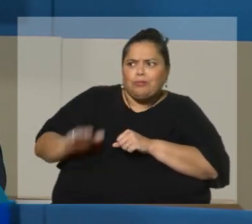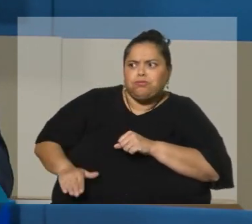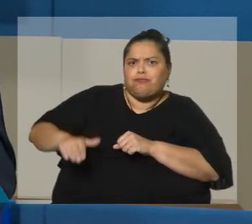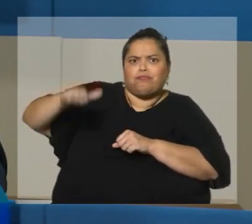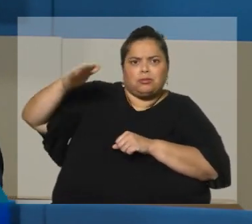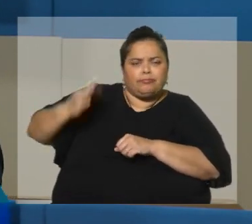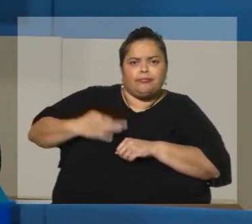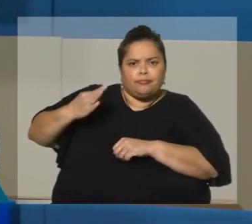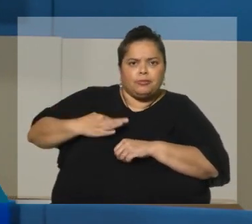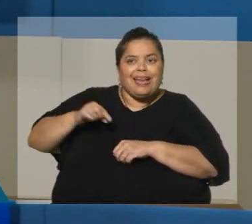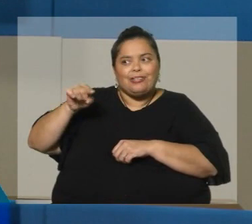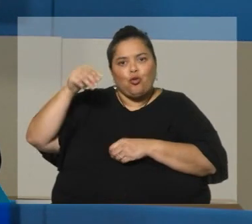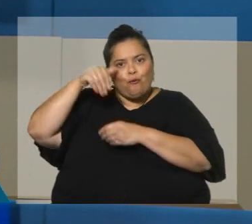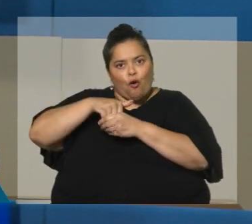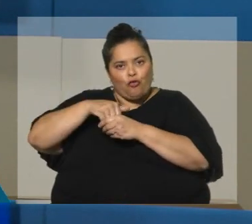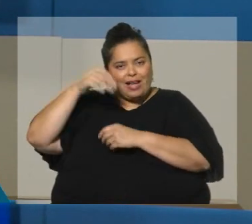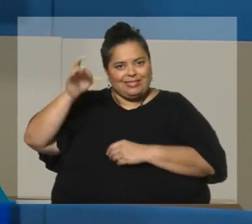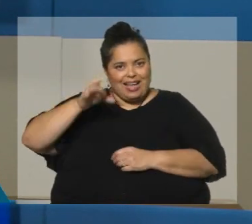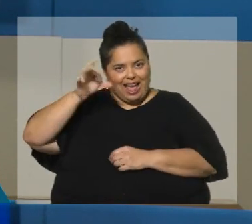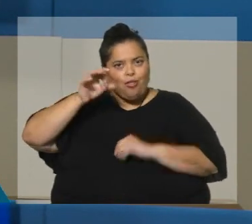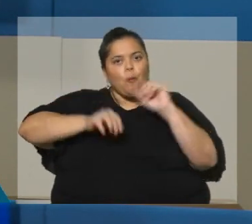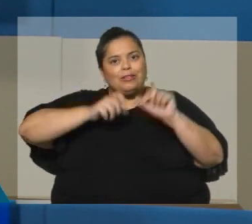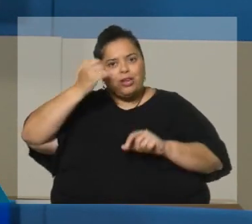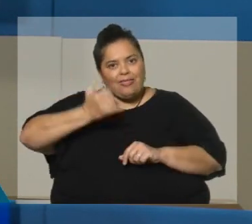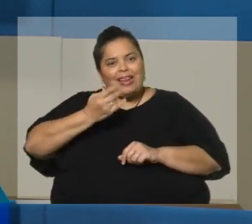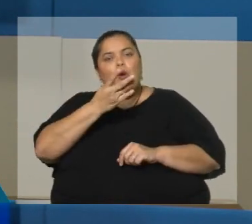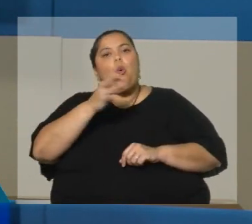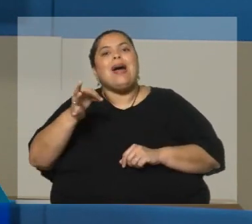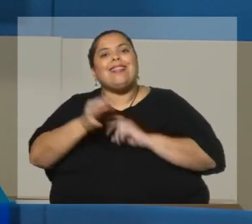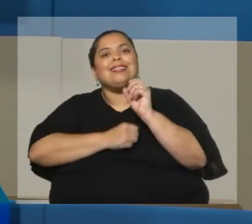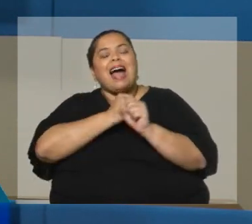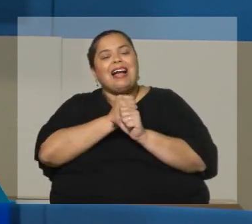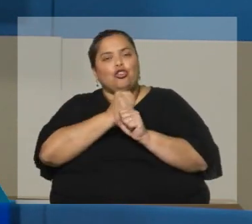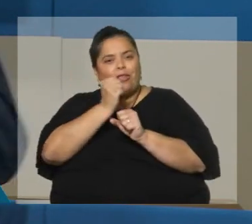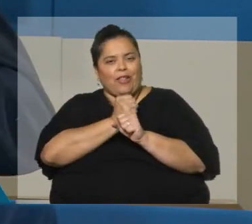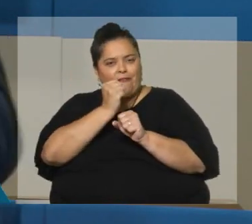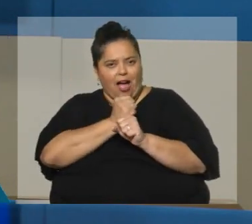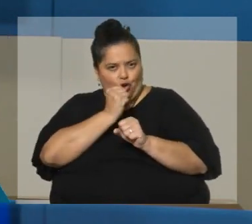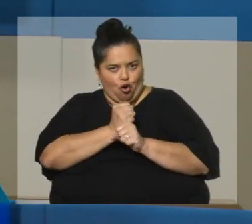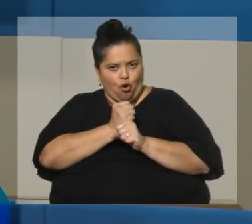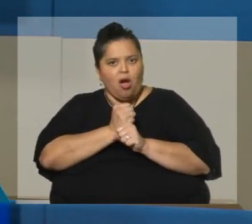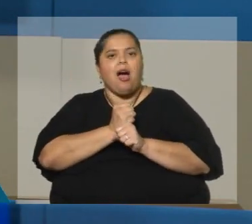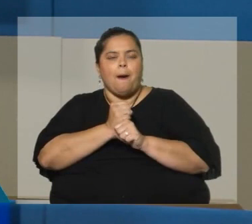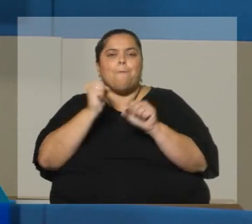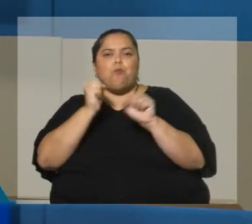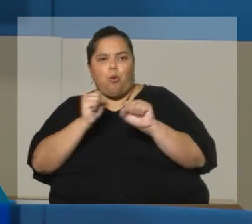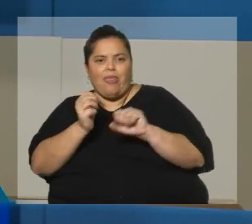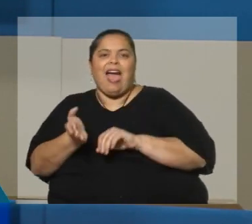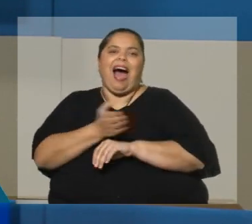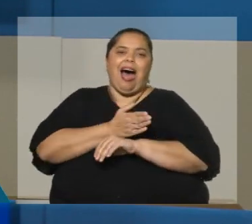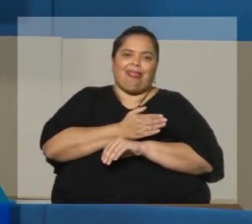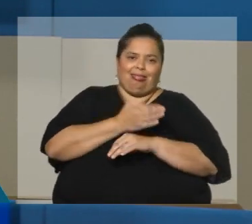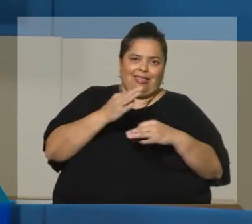votado en el Senado era para quienes tengan 40 años de servicios. Eso, digamos,